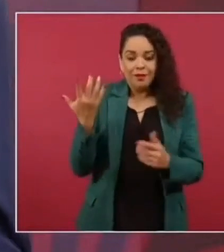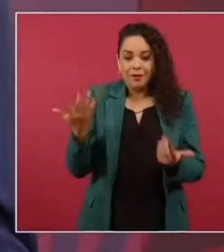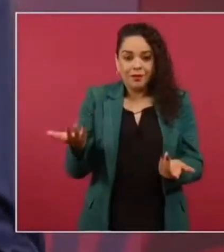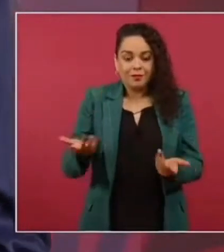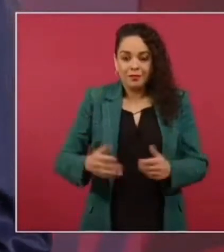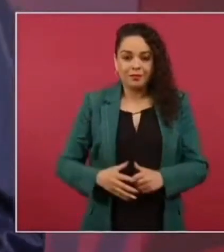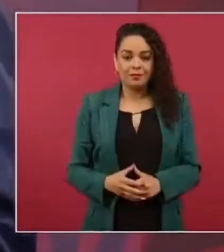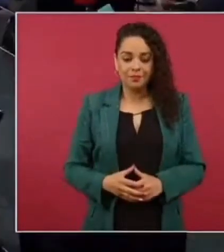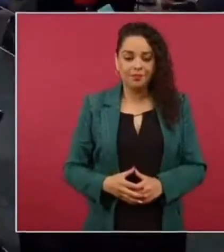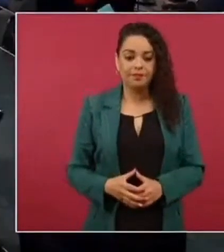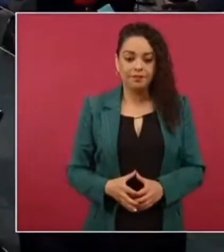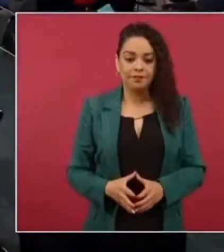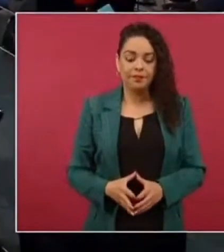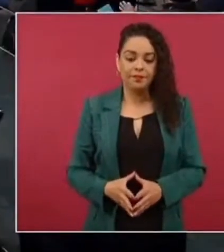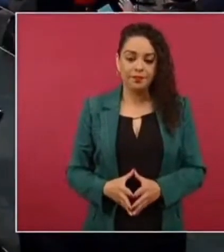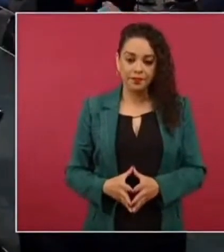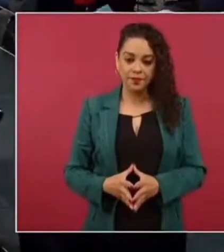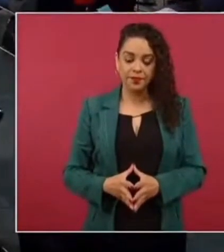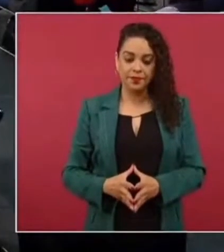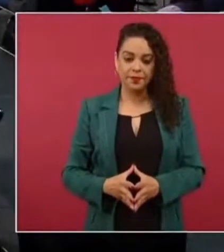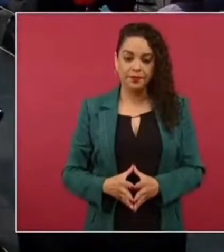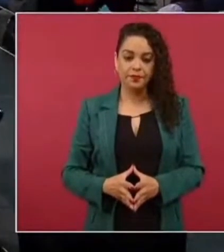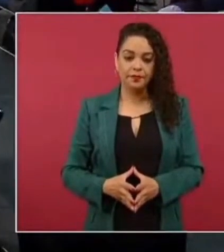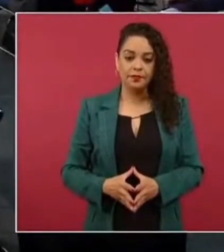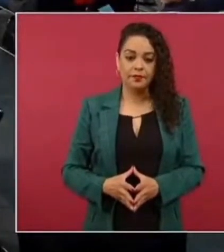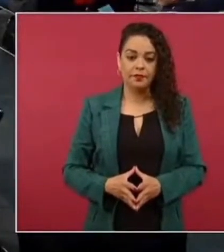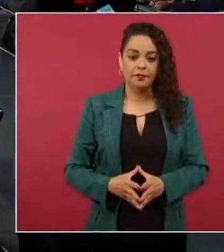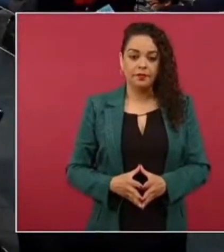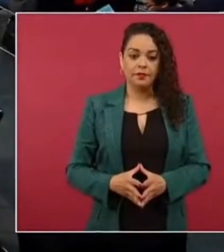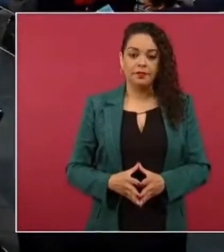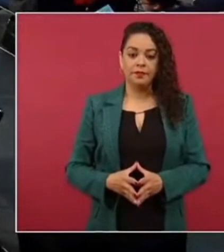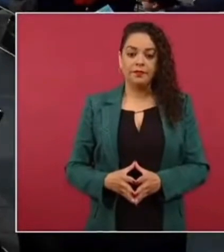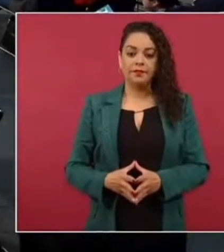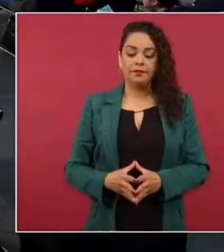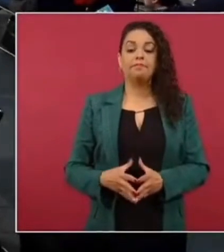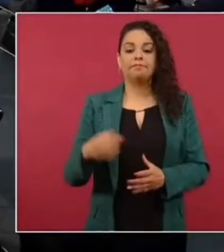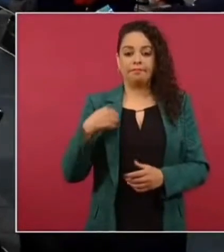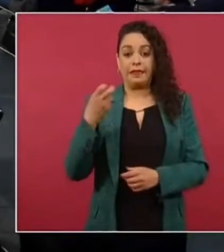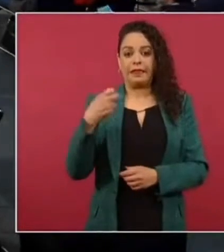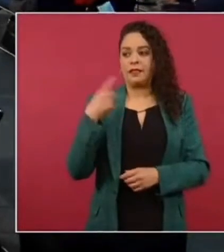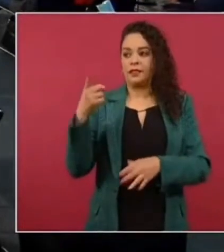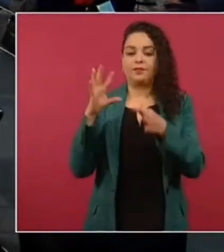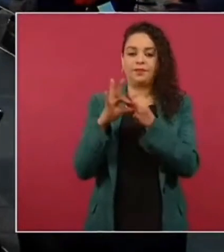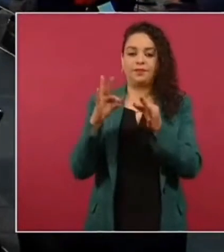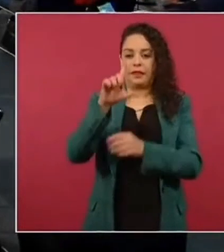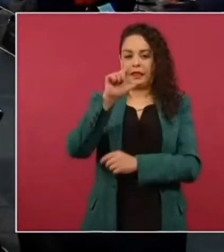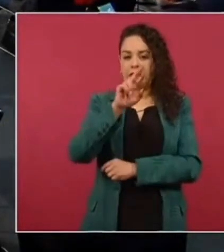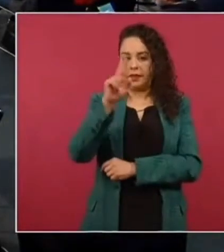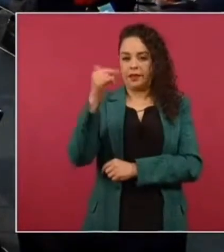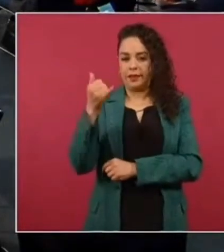entonces le comentaba a la refín le decía mira